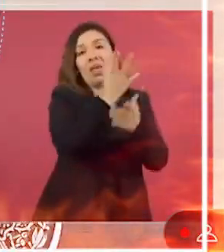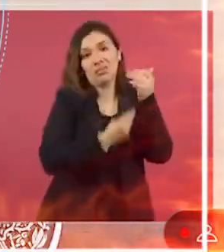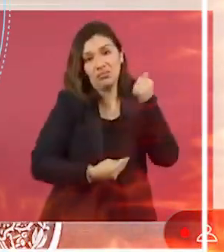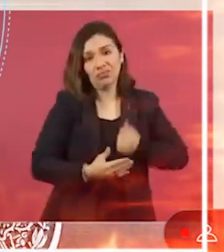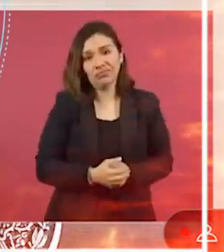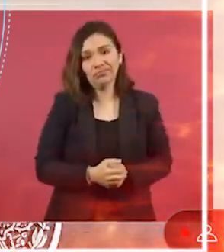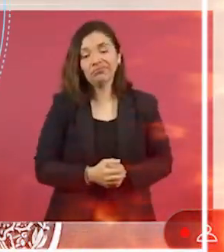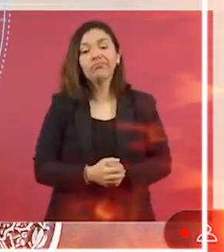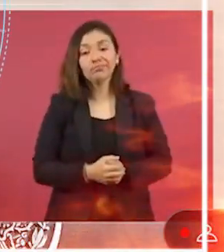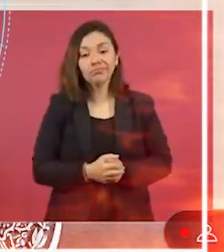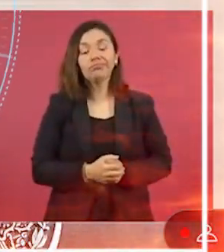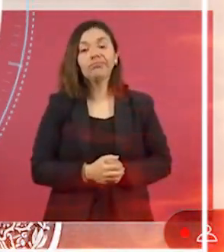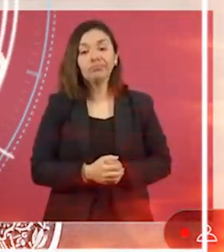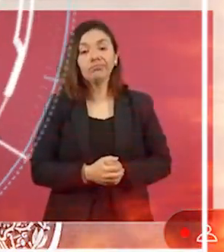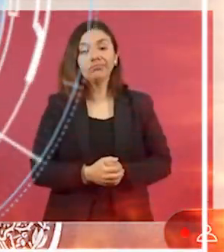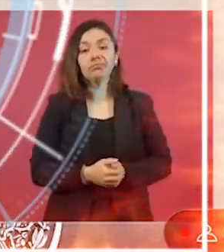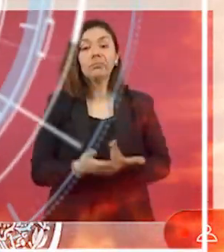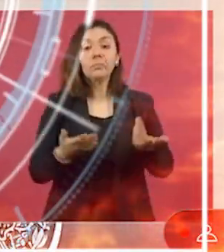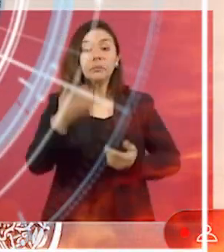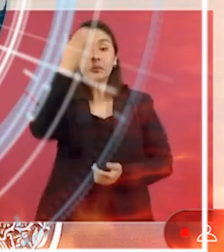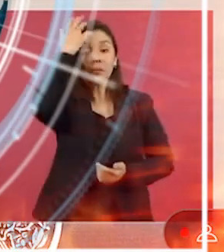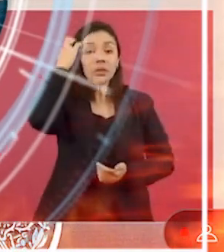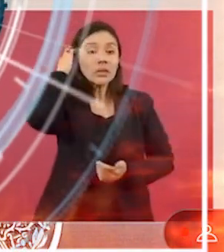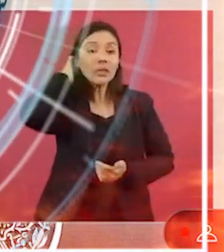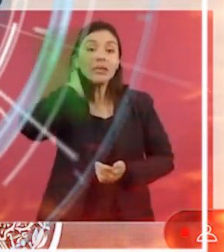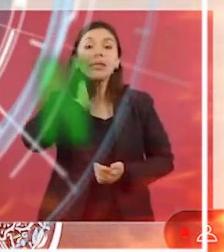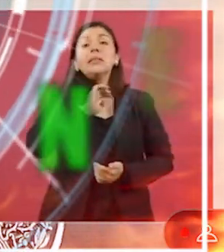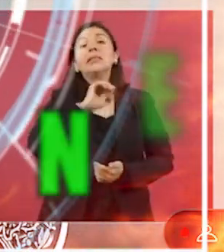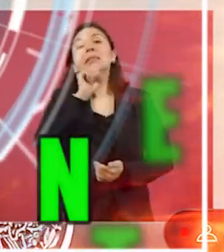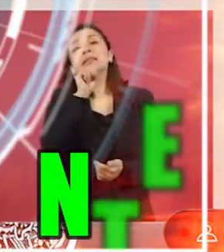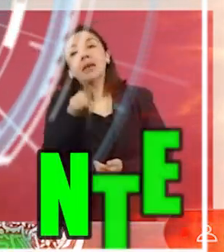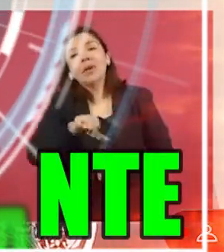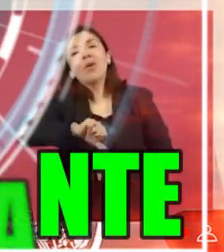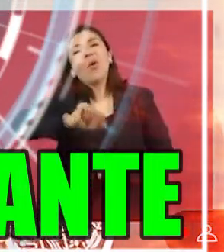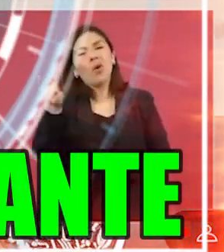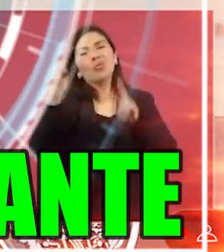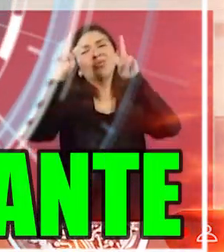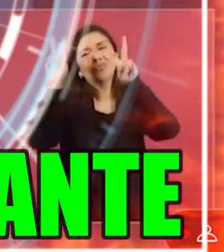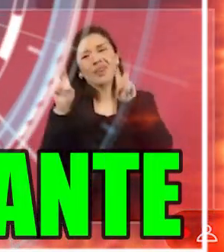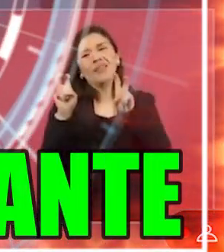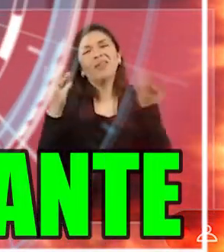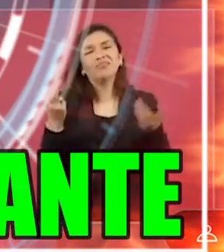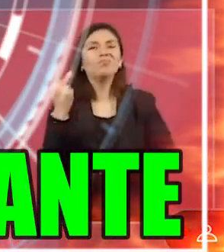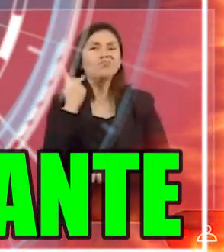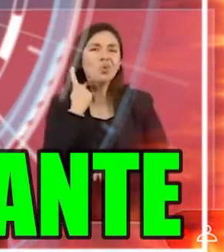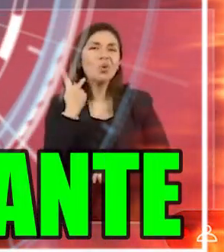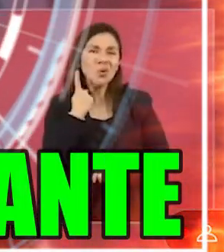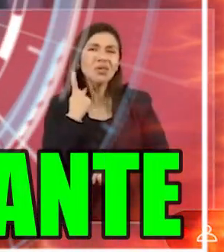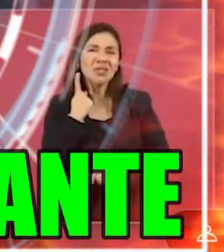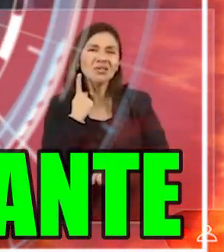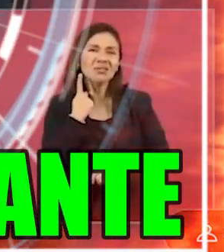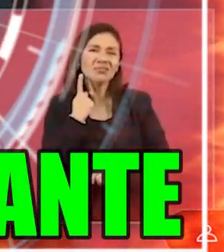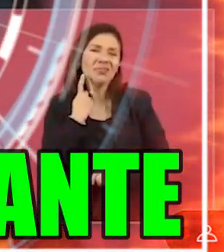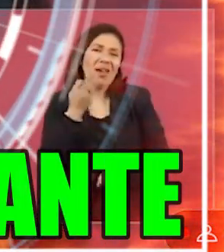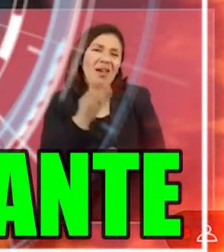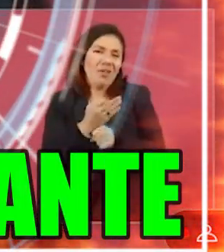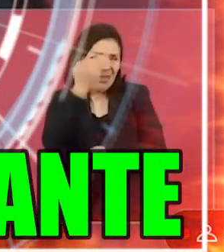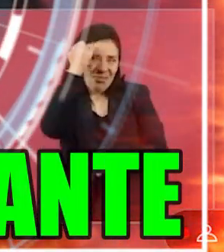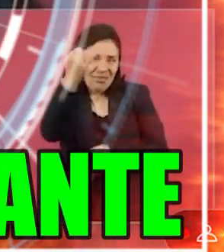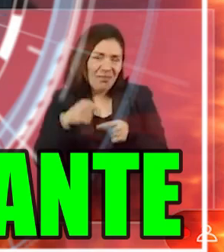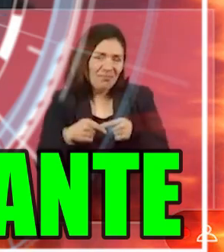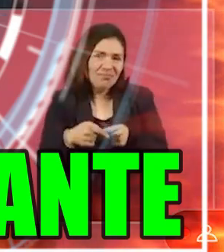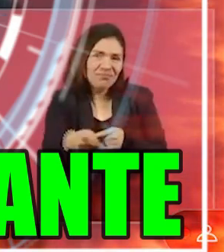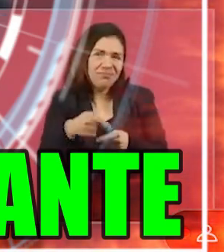le preguntaron el día de hoy al más infame de todos los merolicos del mundo sobre esta mega caravana que está cruzando el país